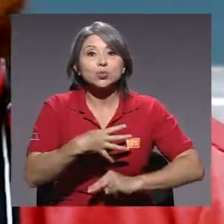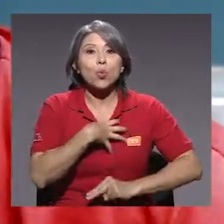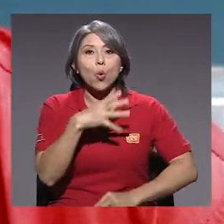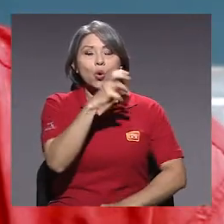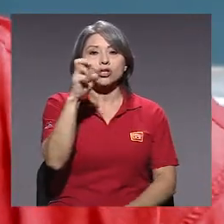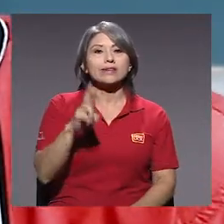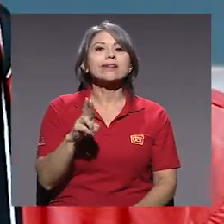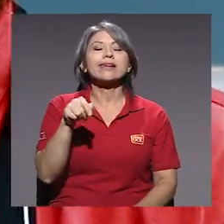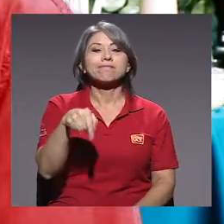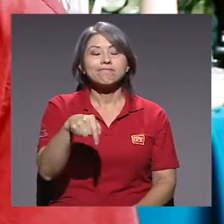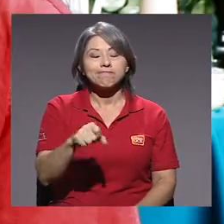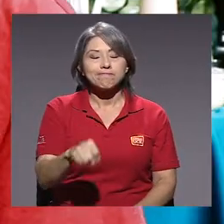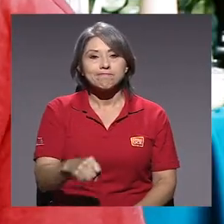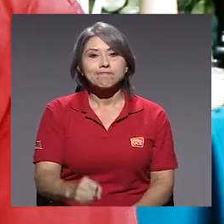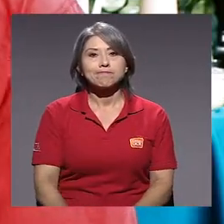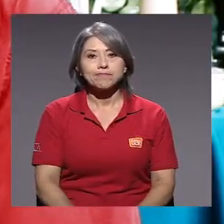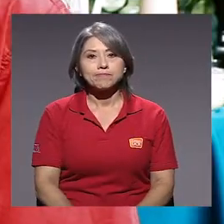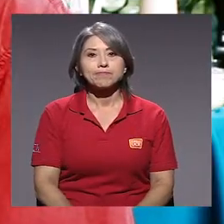es difícil emprender en Costa Rica.